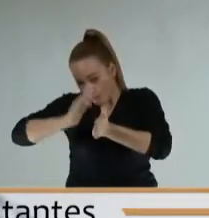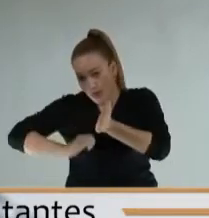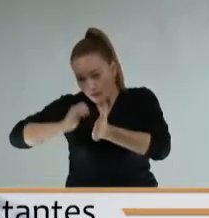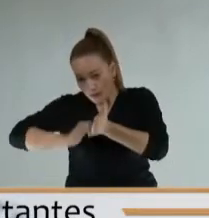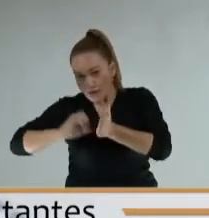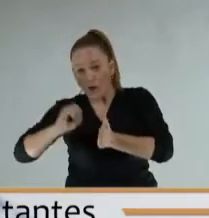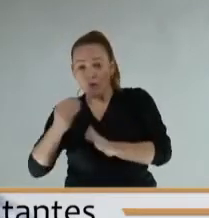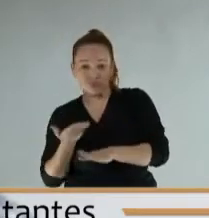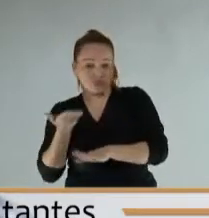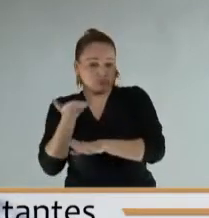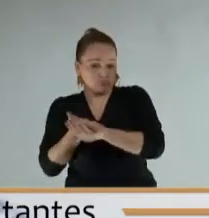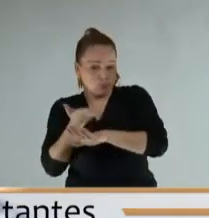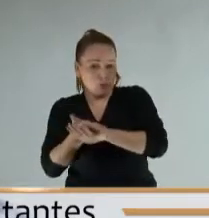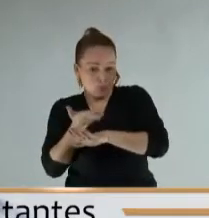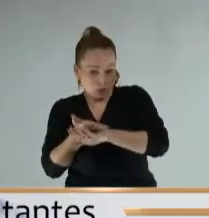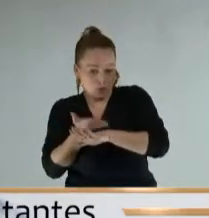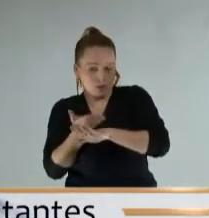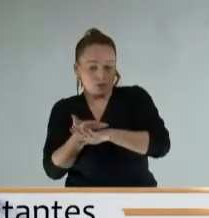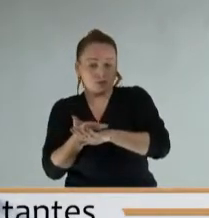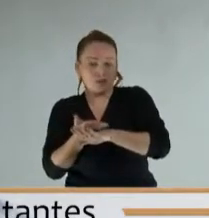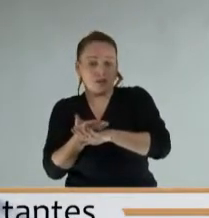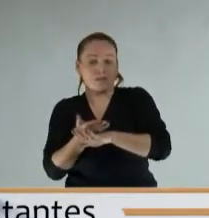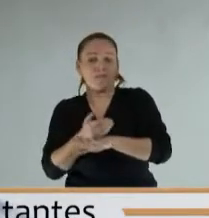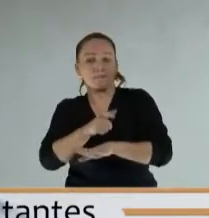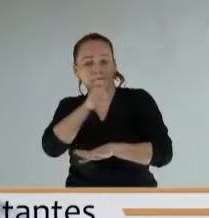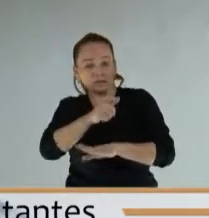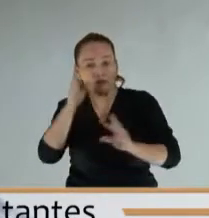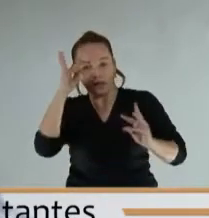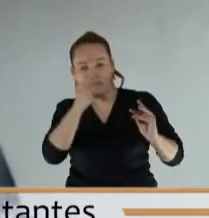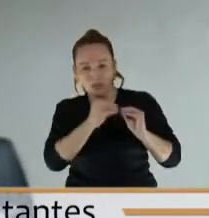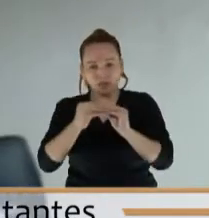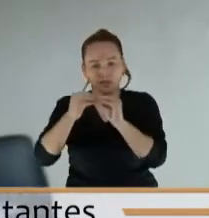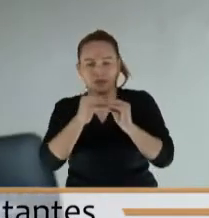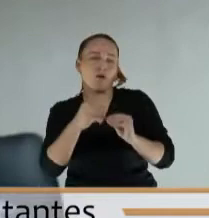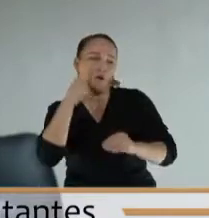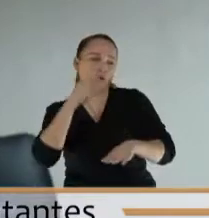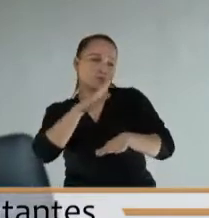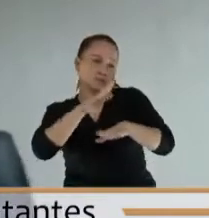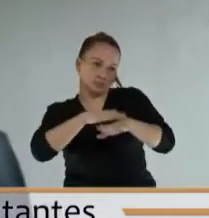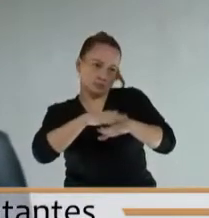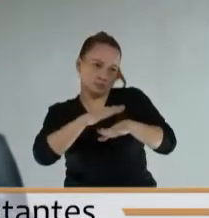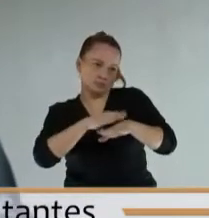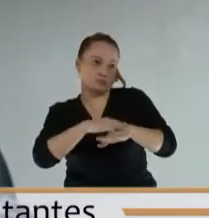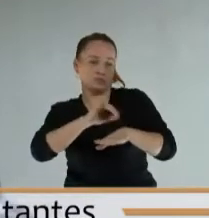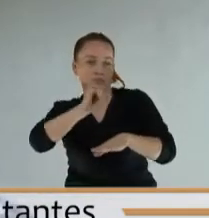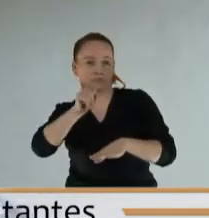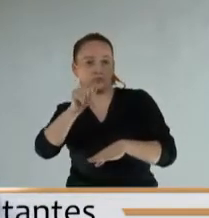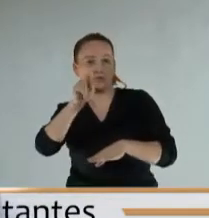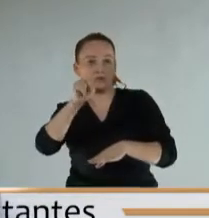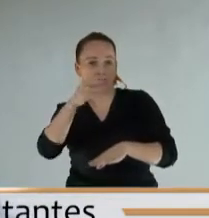propone por parte de los conciliadores excluir doctor Juan Carlos Lozada los